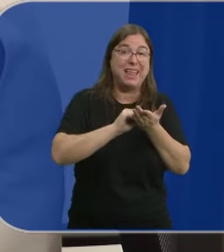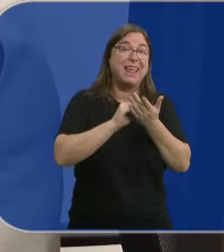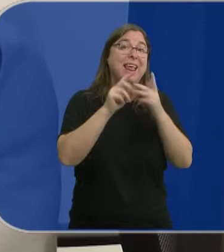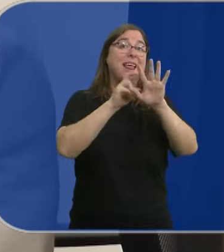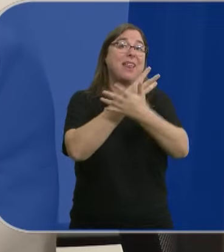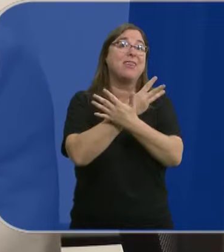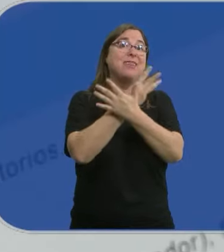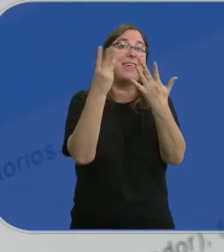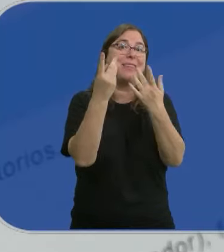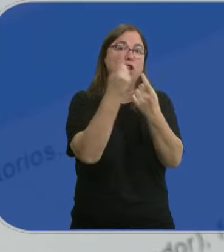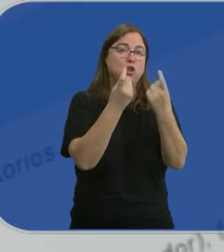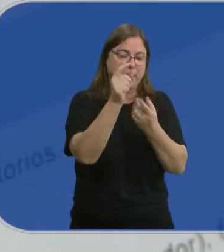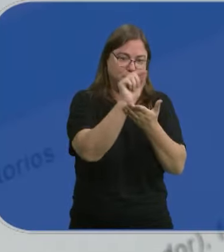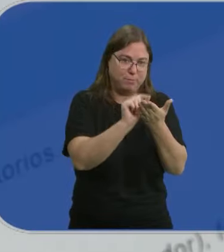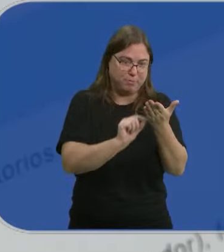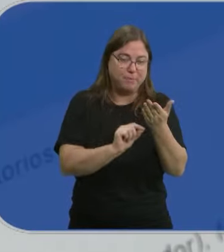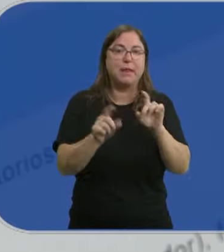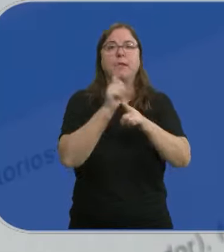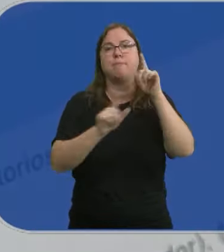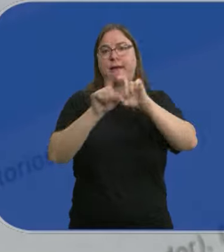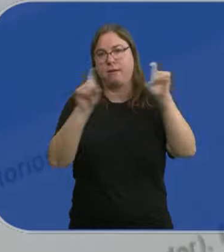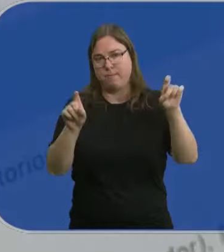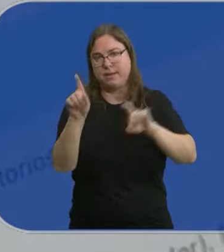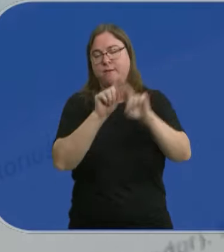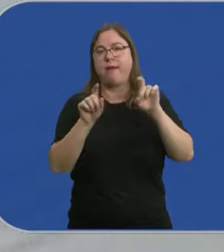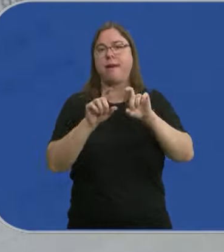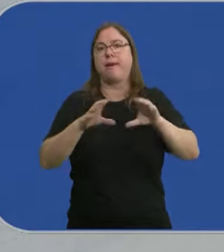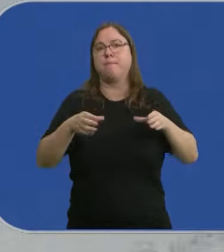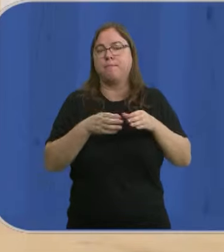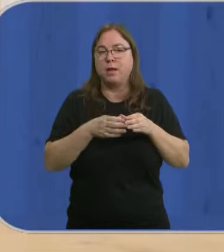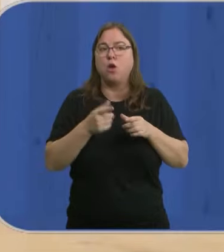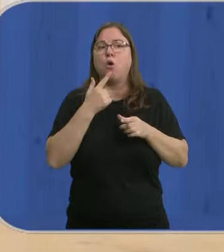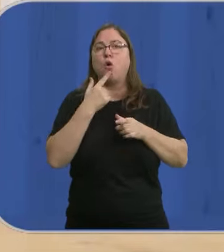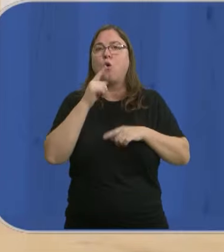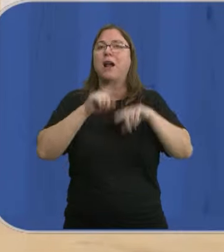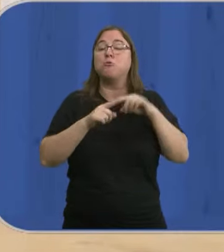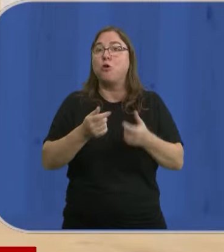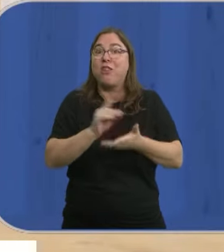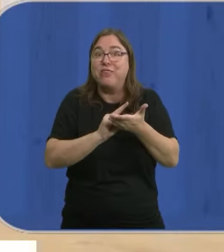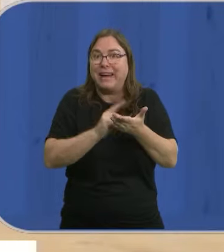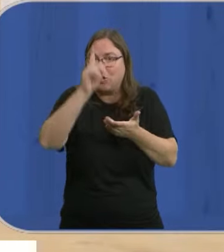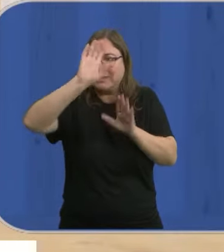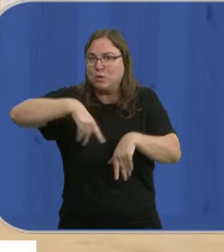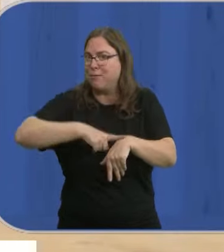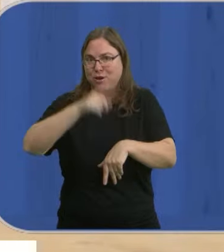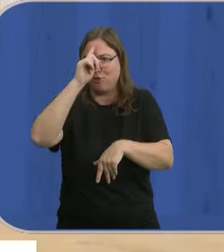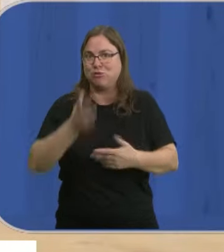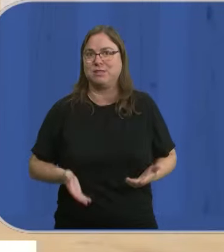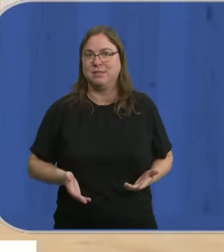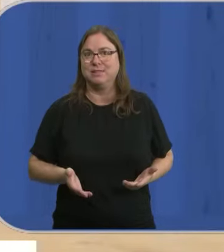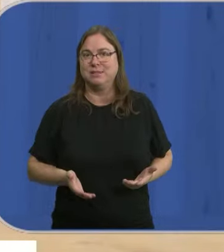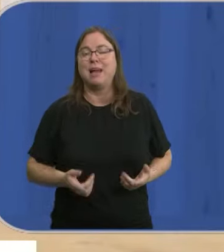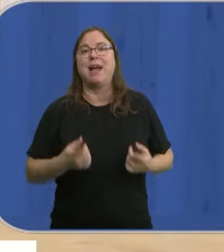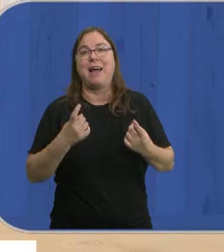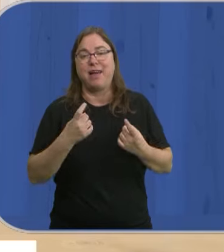datos de sus clientes. En viajes de empresas, de corporativo o incluso más, que los datos no los tienes hasta el último momento, pues